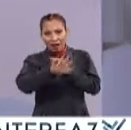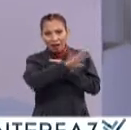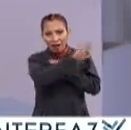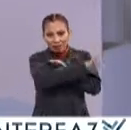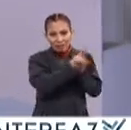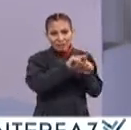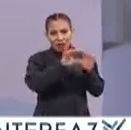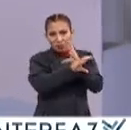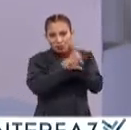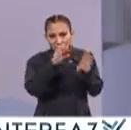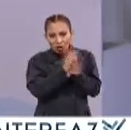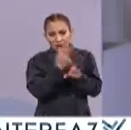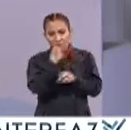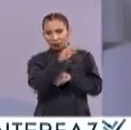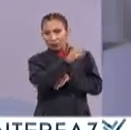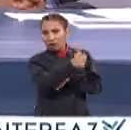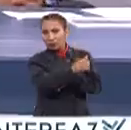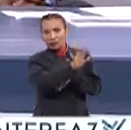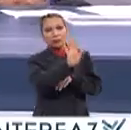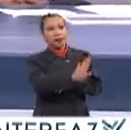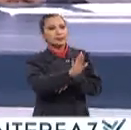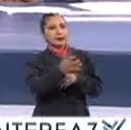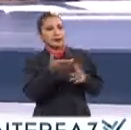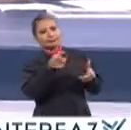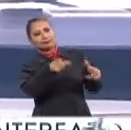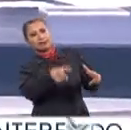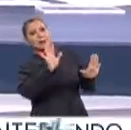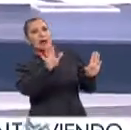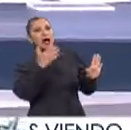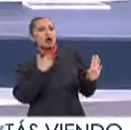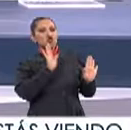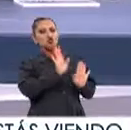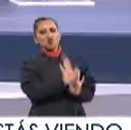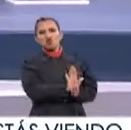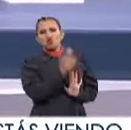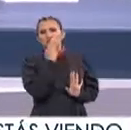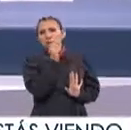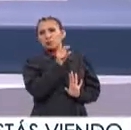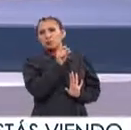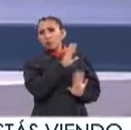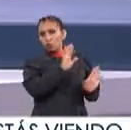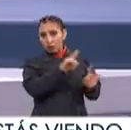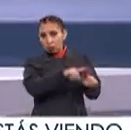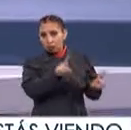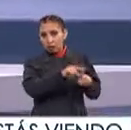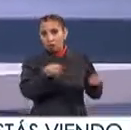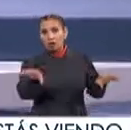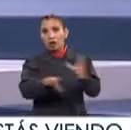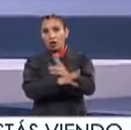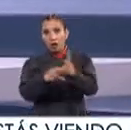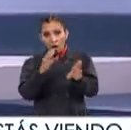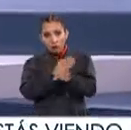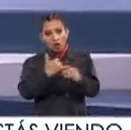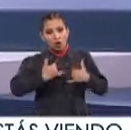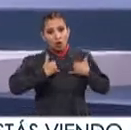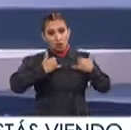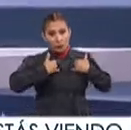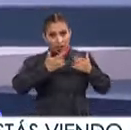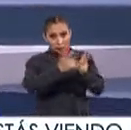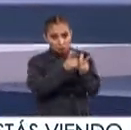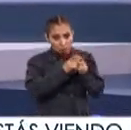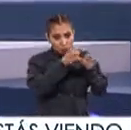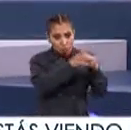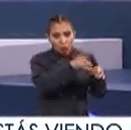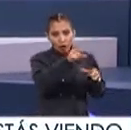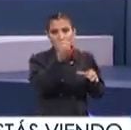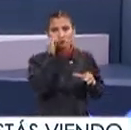Que por su naturaleza Podría parecer Que es más bien estático Pero al contrario Es todo lo contrario Su equipo es muy joven Tienen